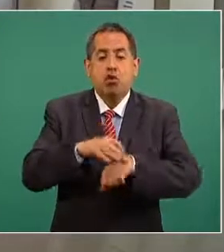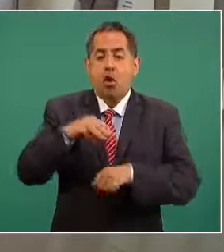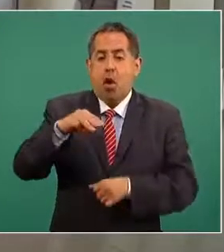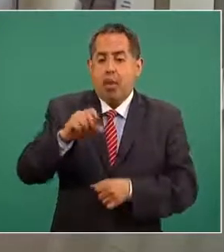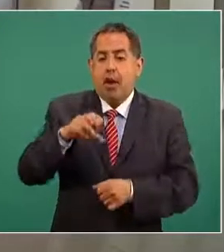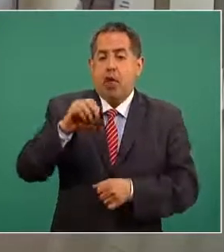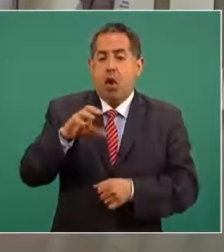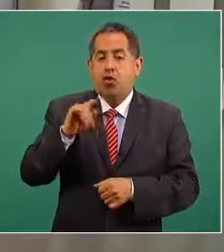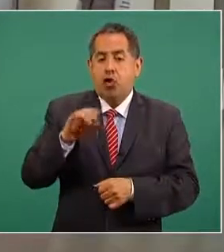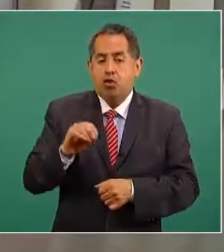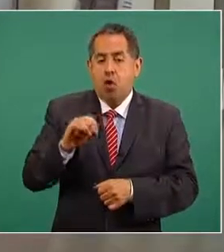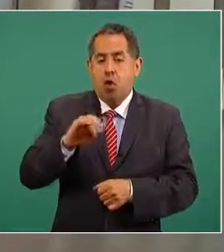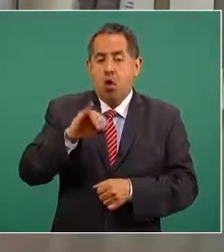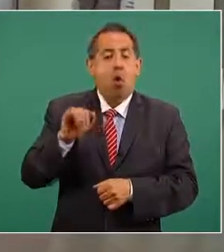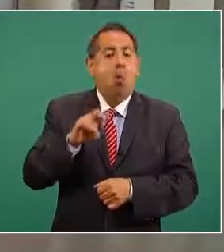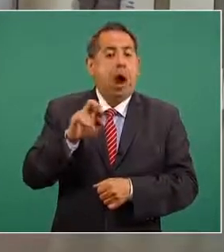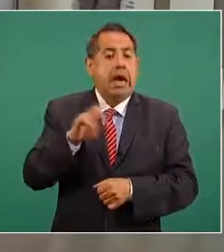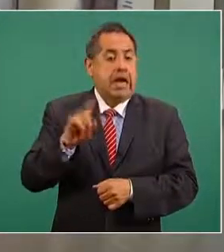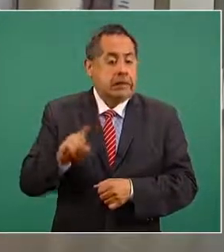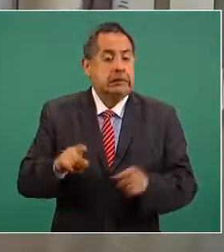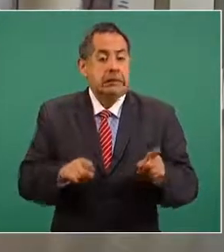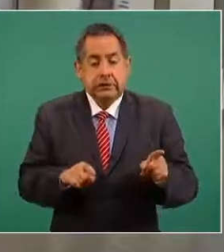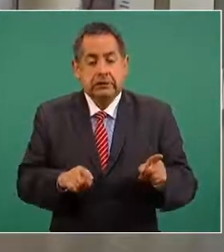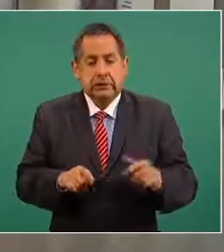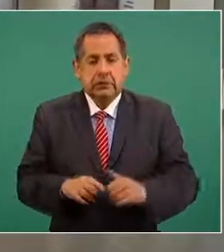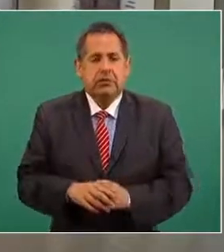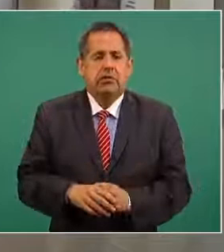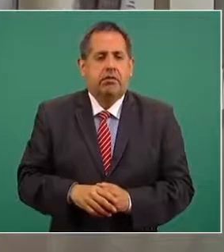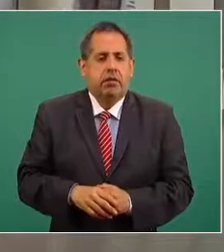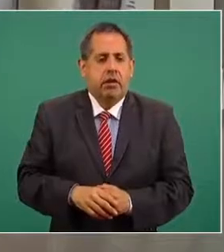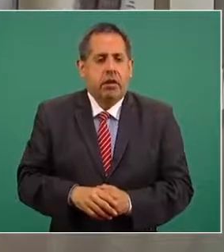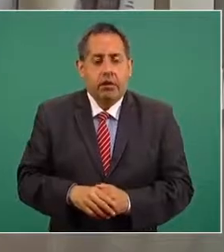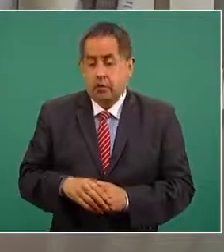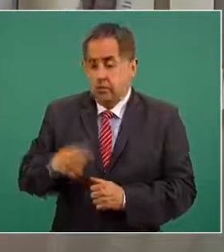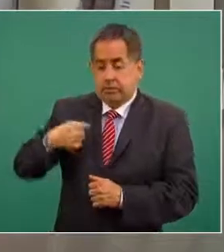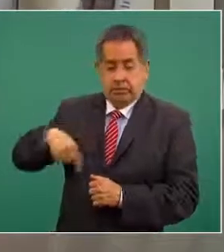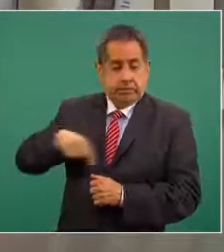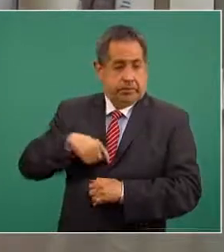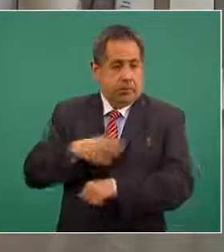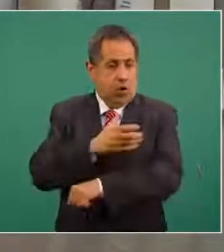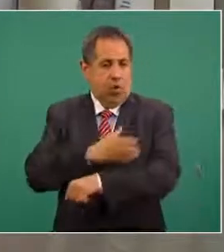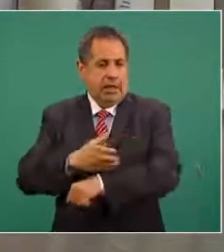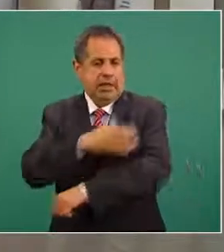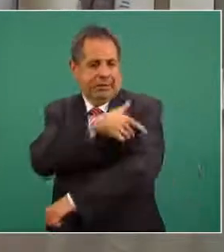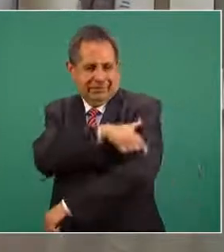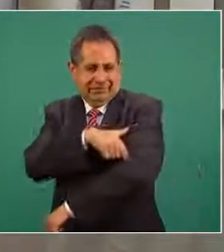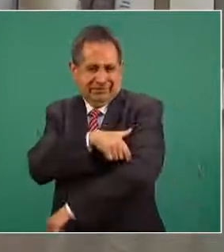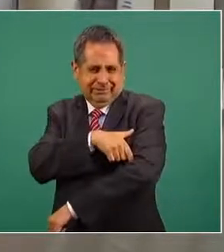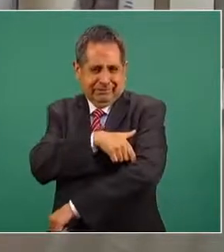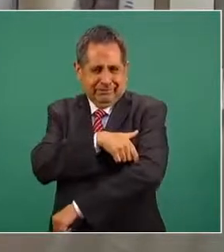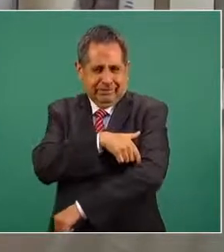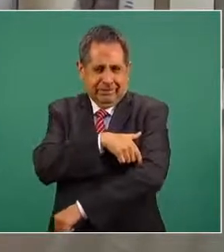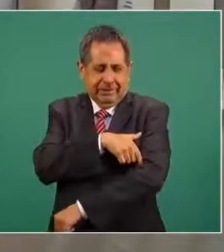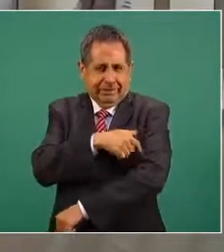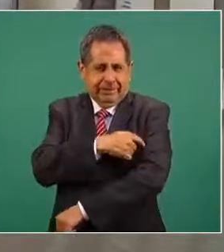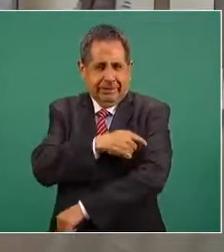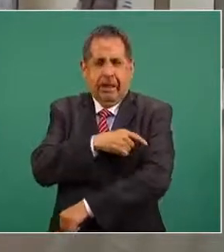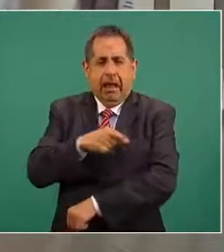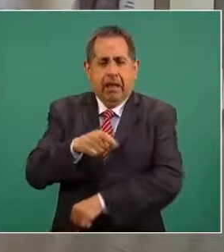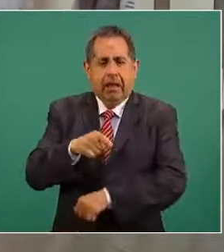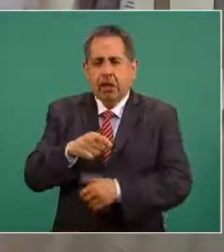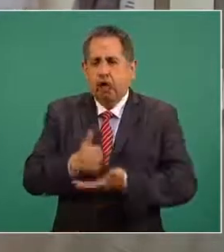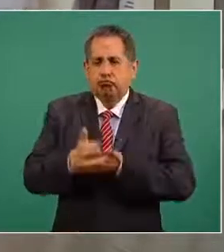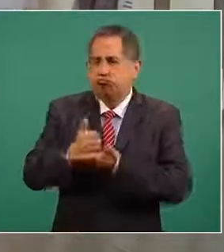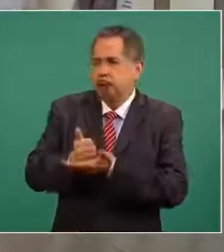Maldonado Juárez por parte de los compañeros servidores de la nación que estamos integrando esta brigada